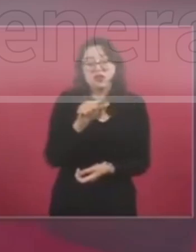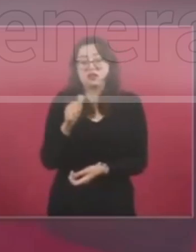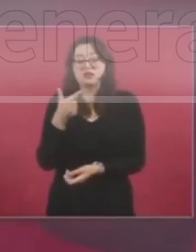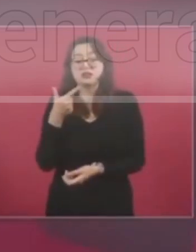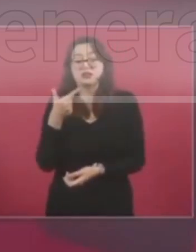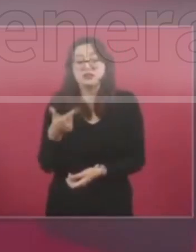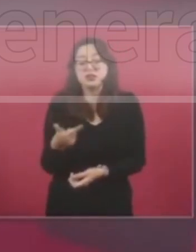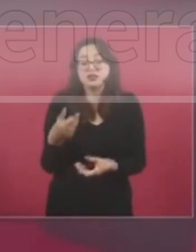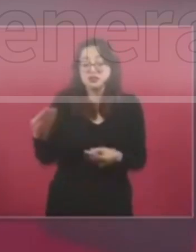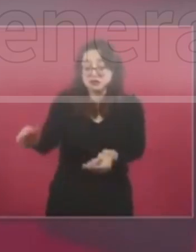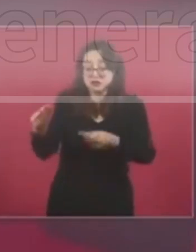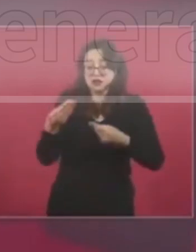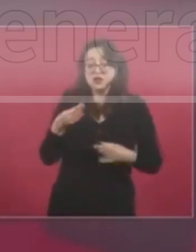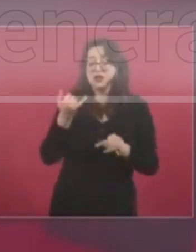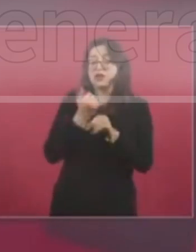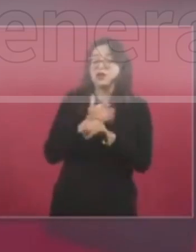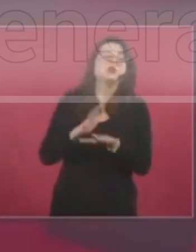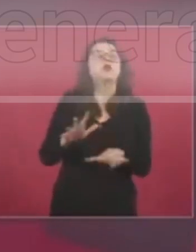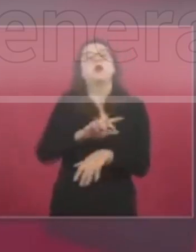decir otra cosa también pues